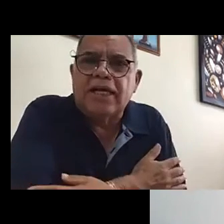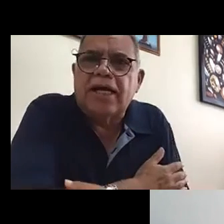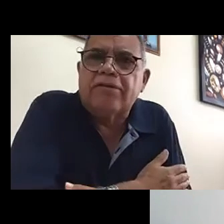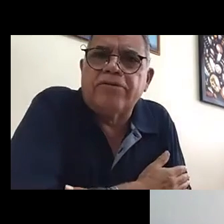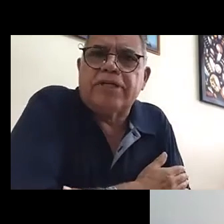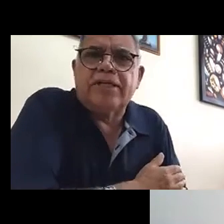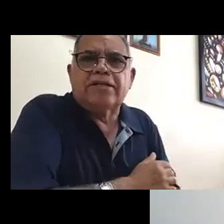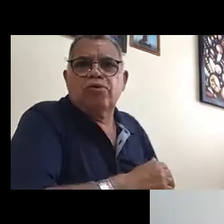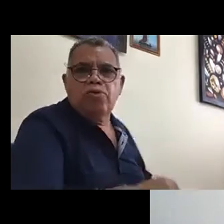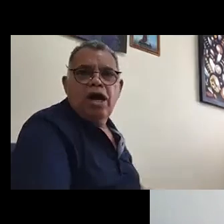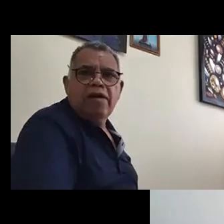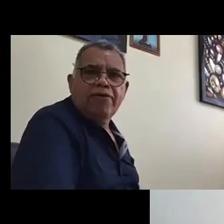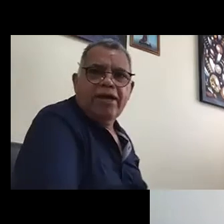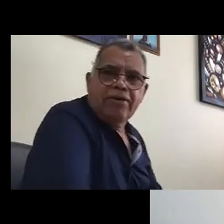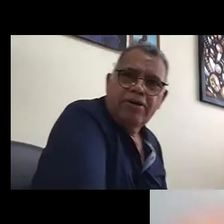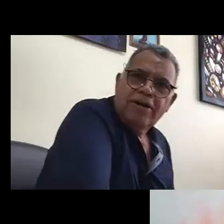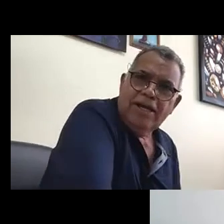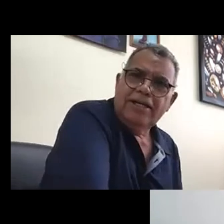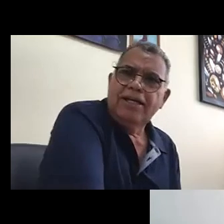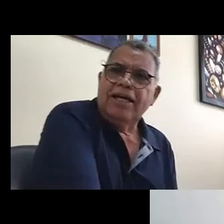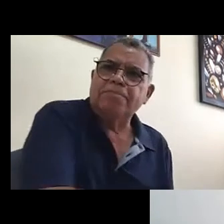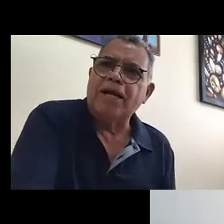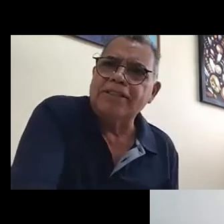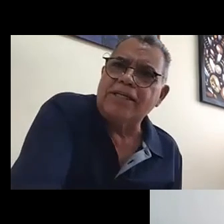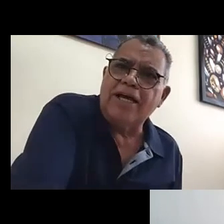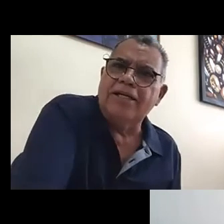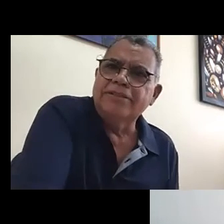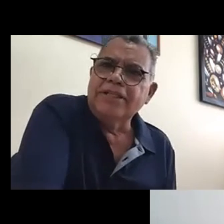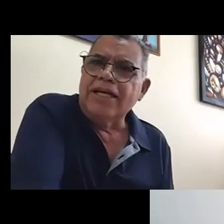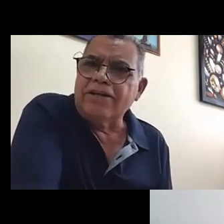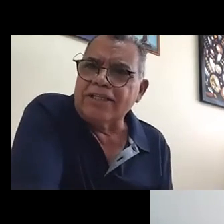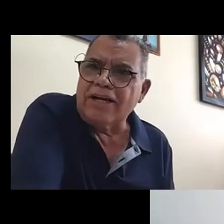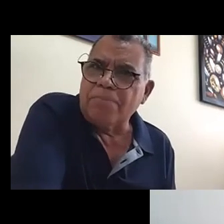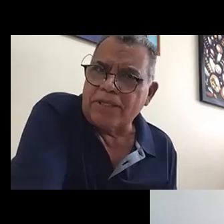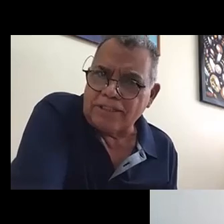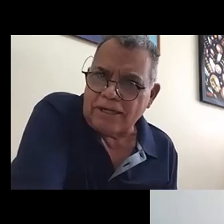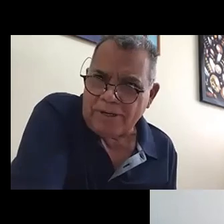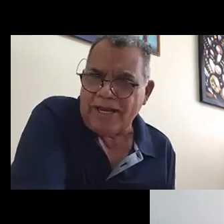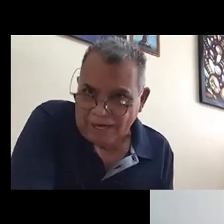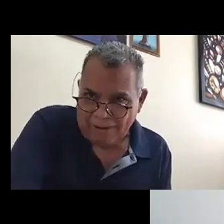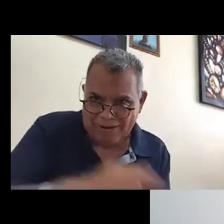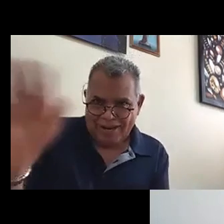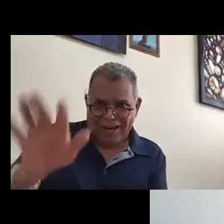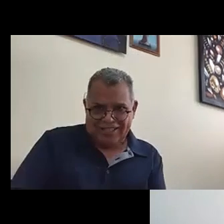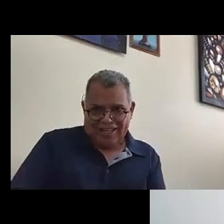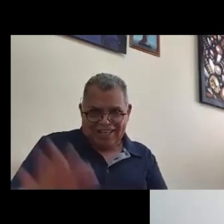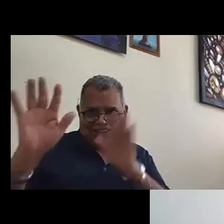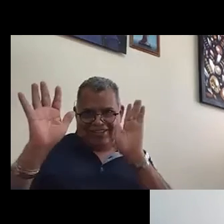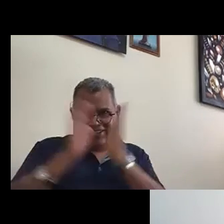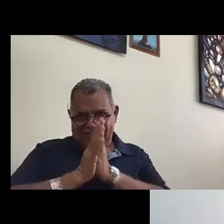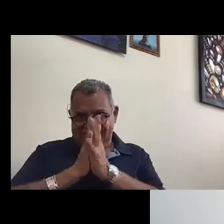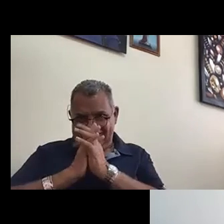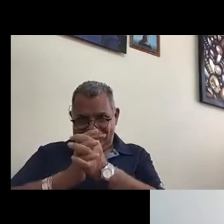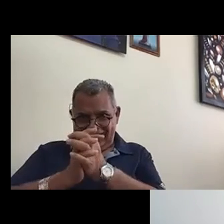Gracias a cada uno de ustedes, Luz, Alredo, Esperanza, y ¿dónde está Lupita Chavira? todo, Macerito.